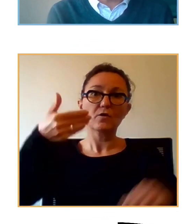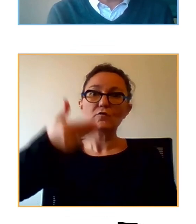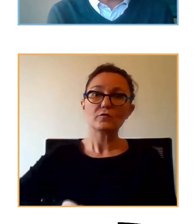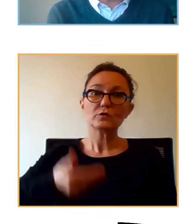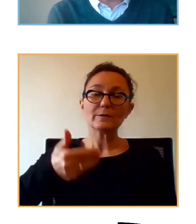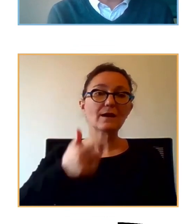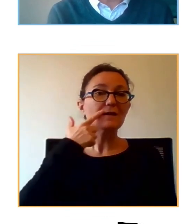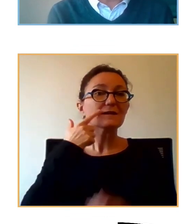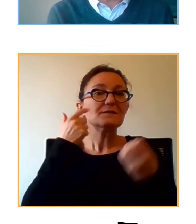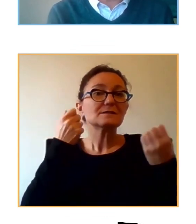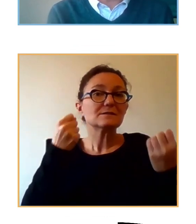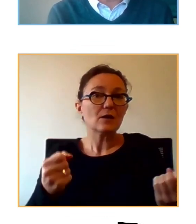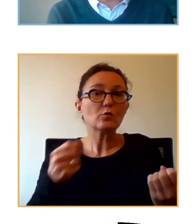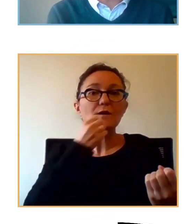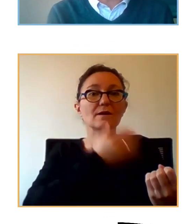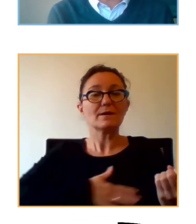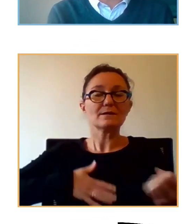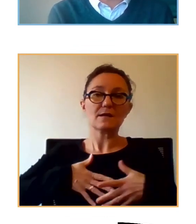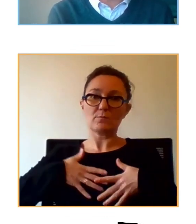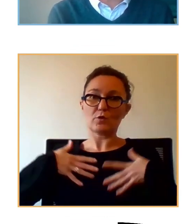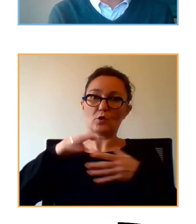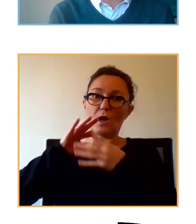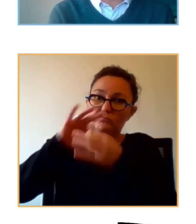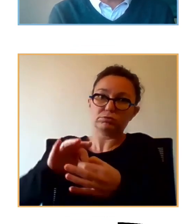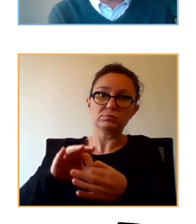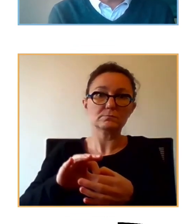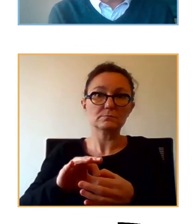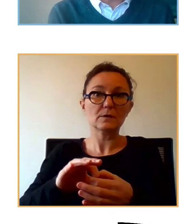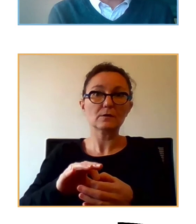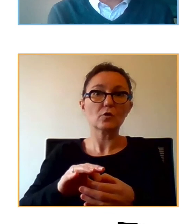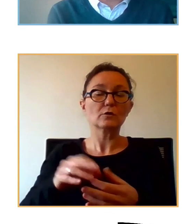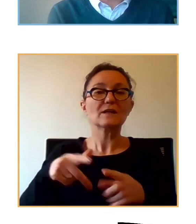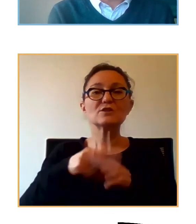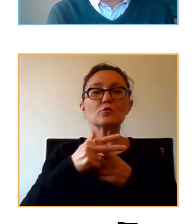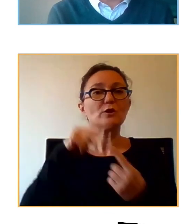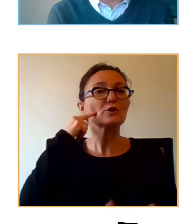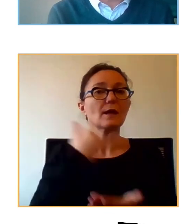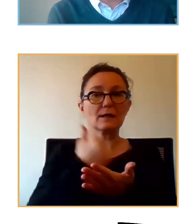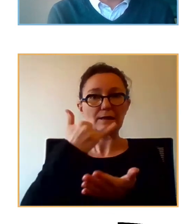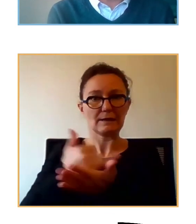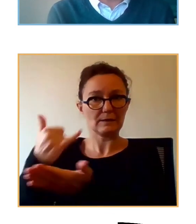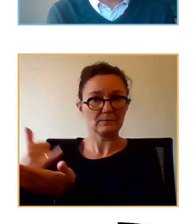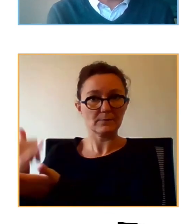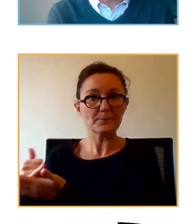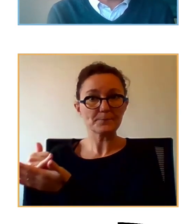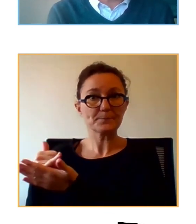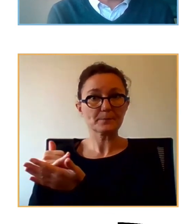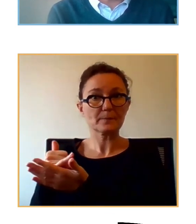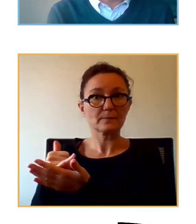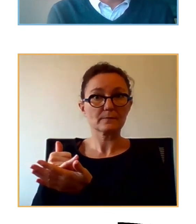es la salud y el bienestar emocional con instrumentos de screening y esta formación la pueden dar profesionales de la